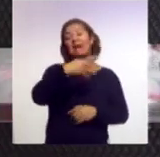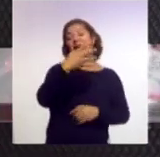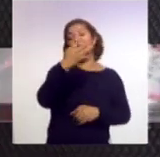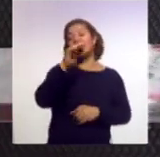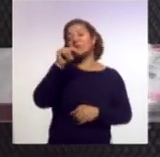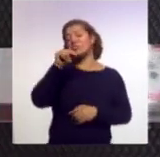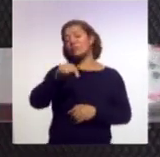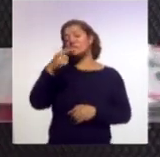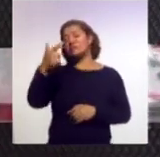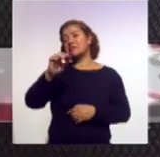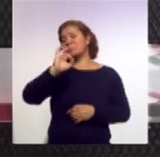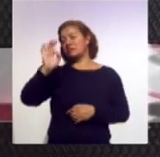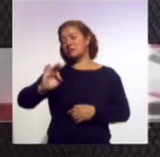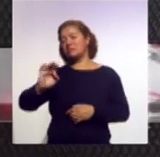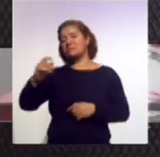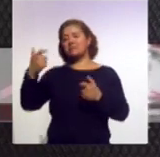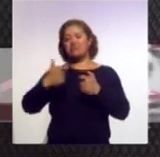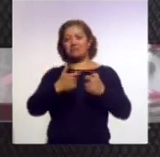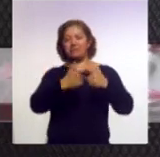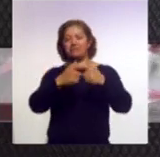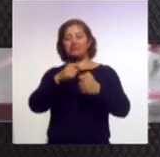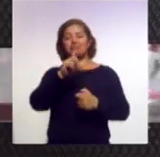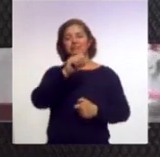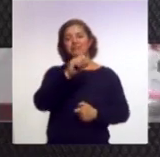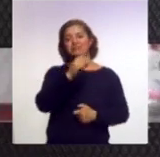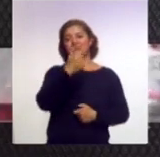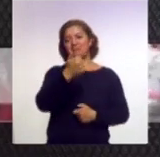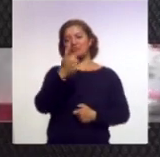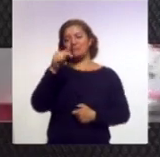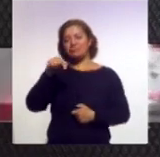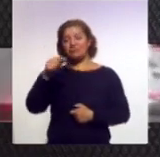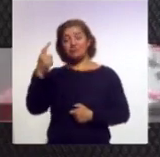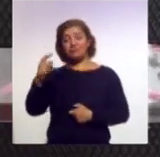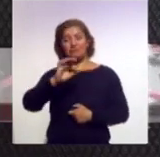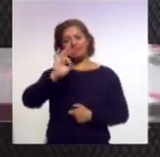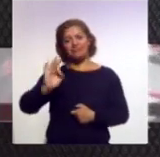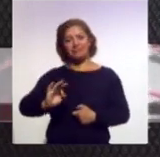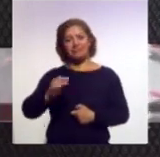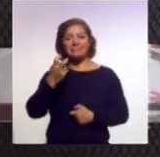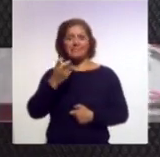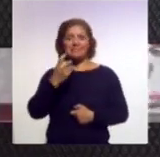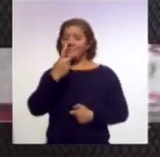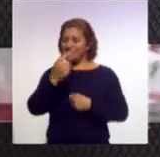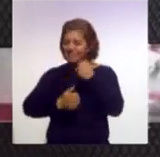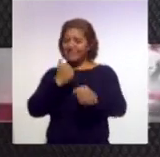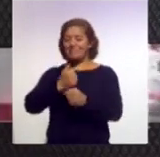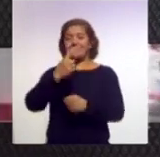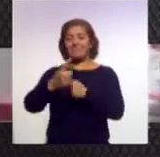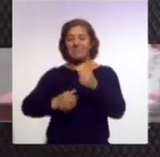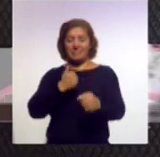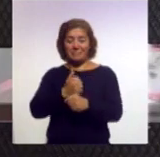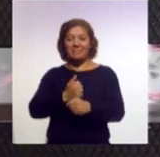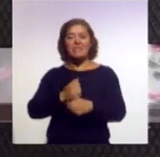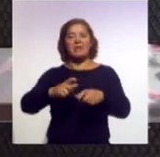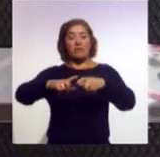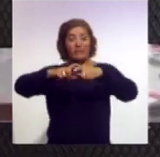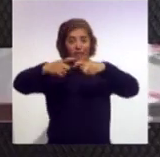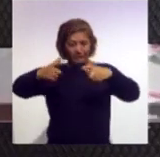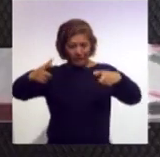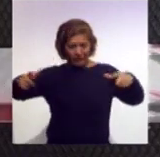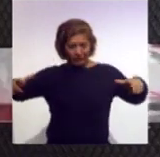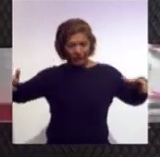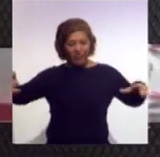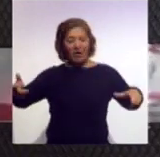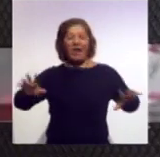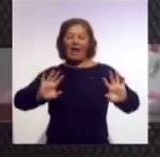económica es del 26.1%. Claro. Esto refleja que cada año la tendencia del turismo va creciendo, no debemos bajar la